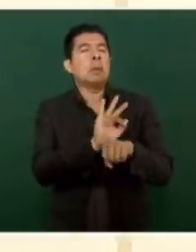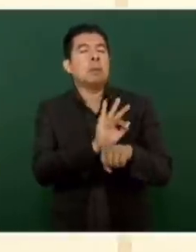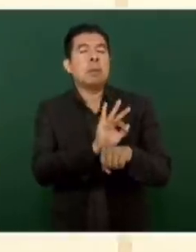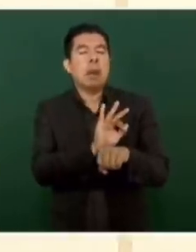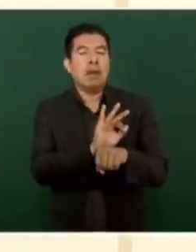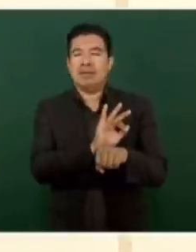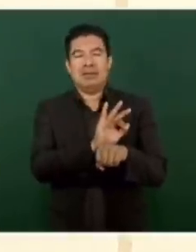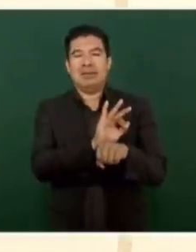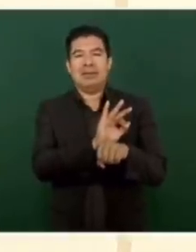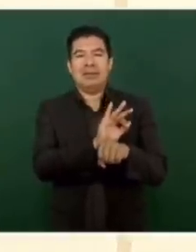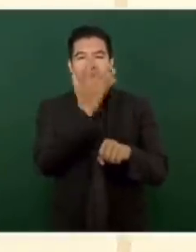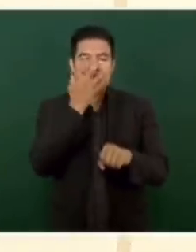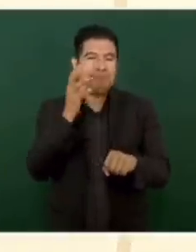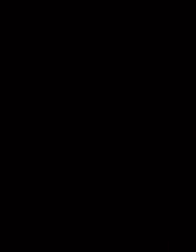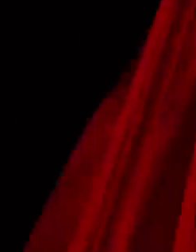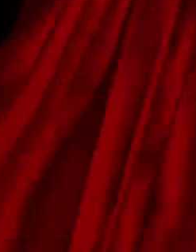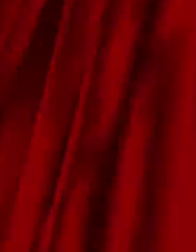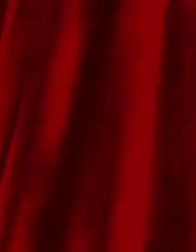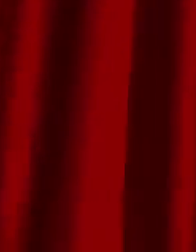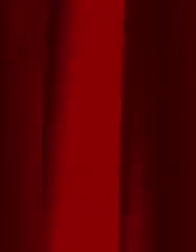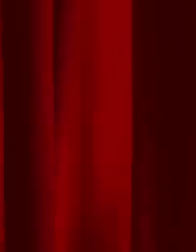el gobierno mundial.